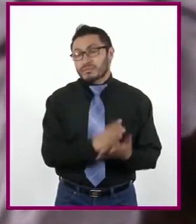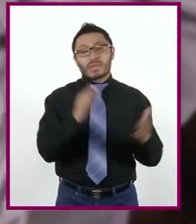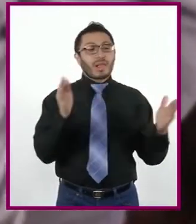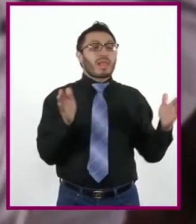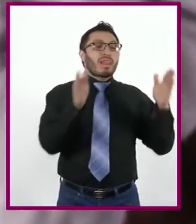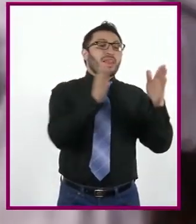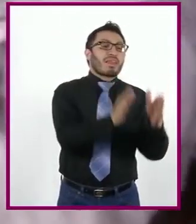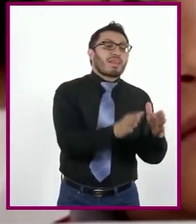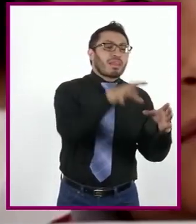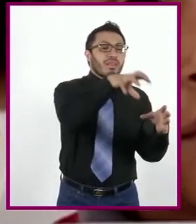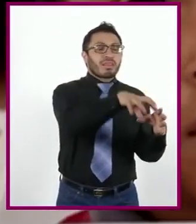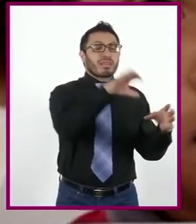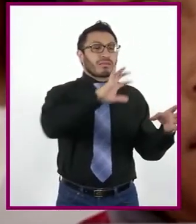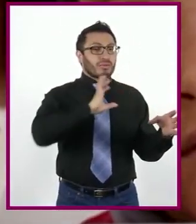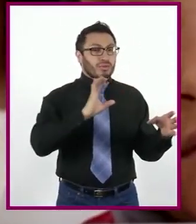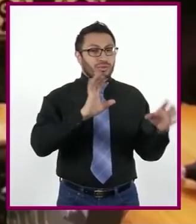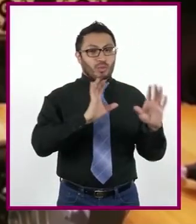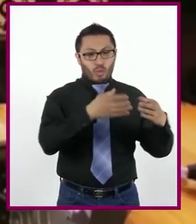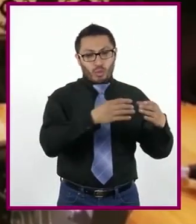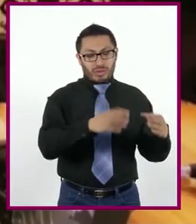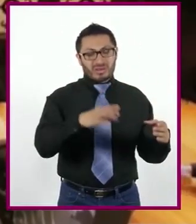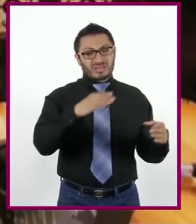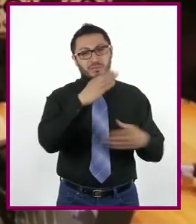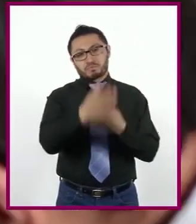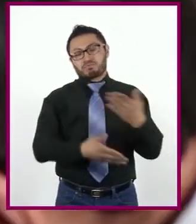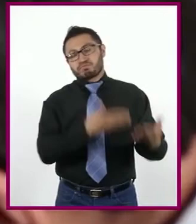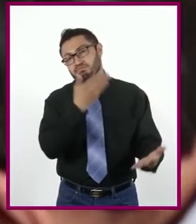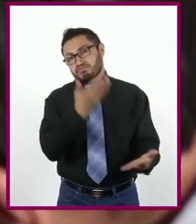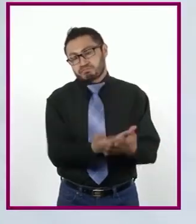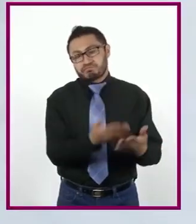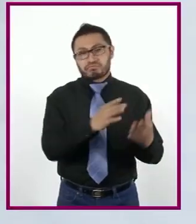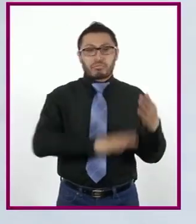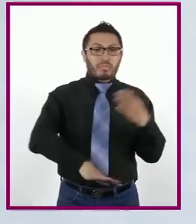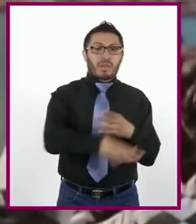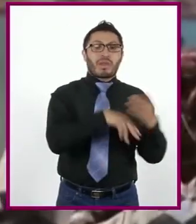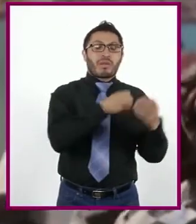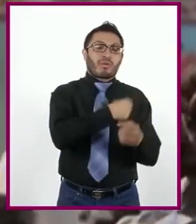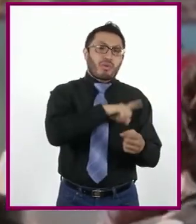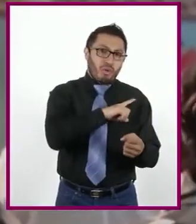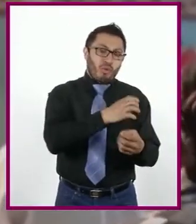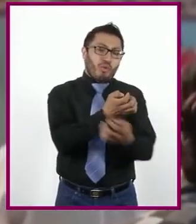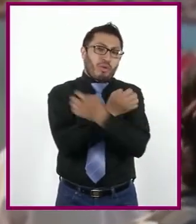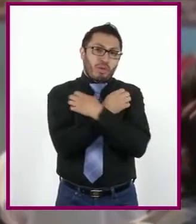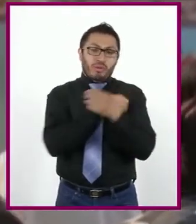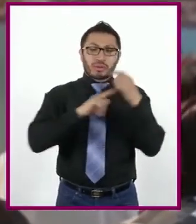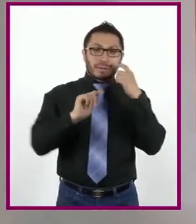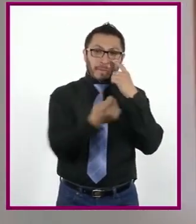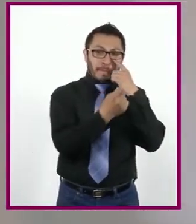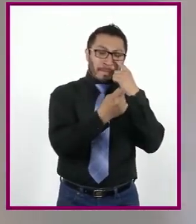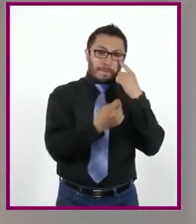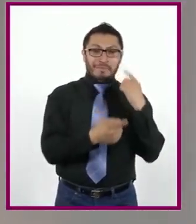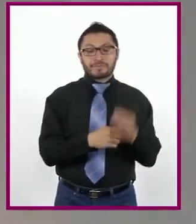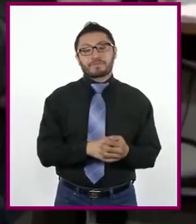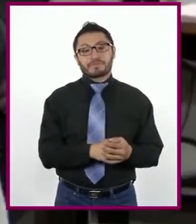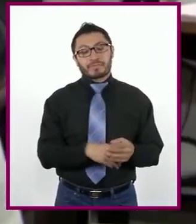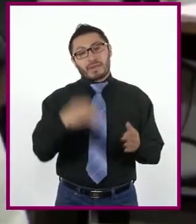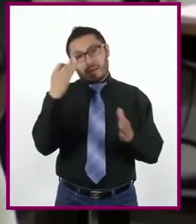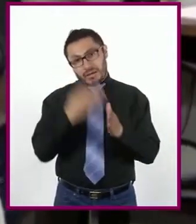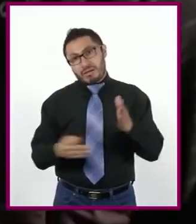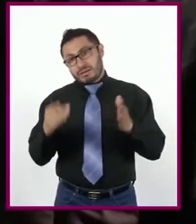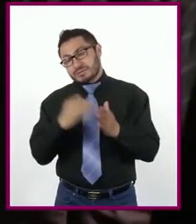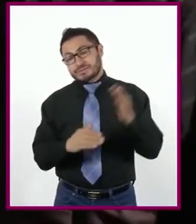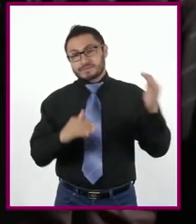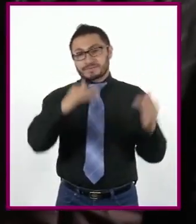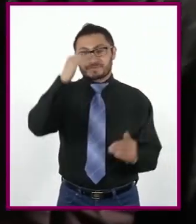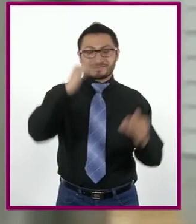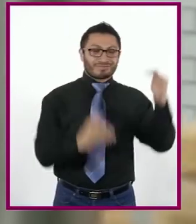población tenga acceso a los servicios básicos, de salud, educación y tecnológicos, la falta de equidad de